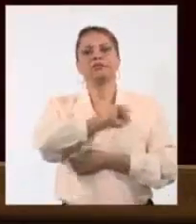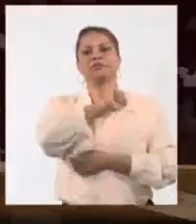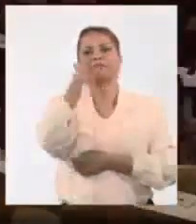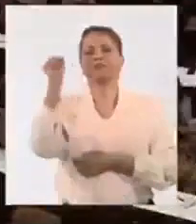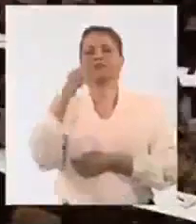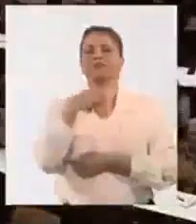Cuba.